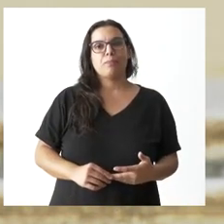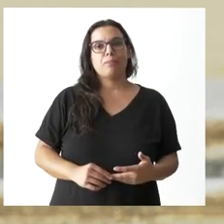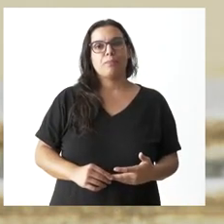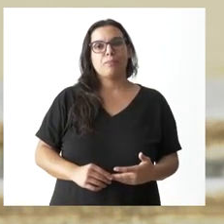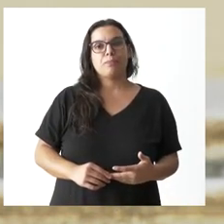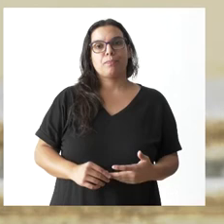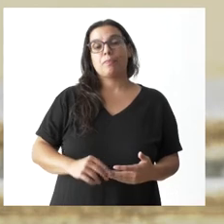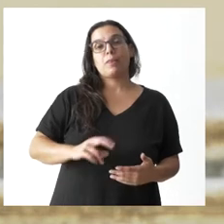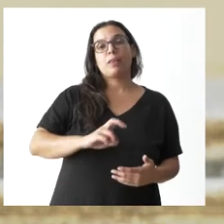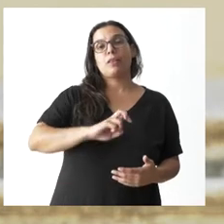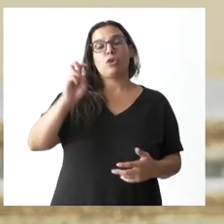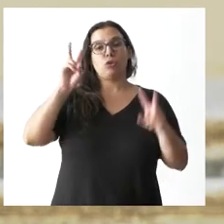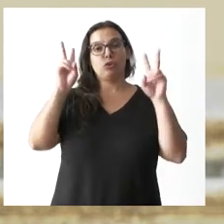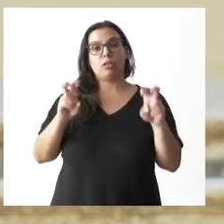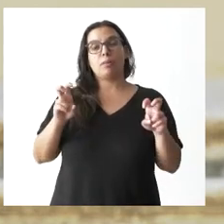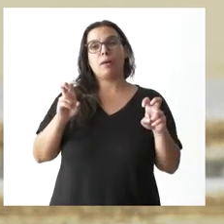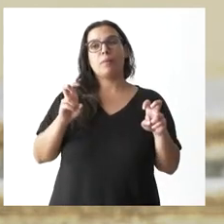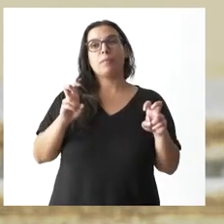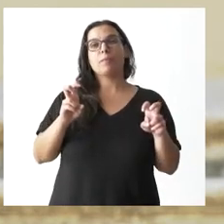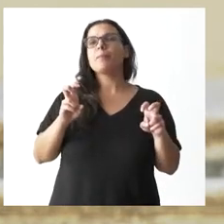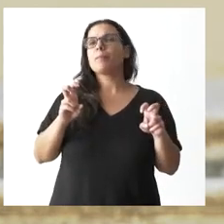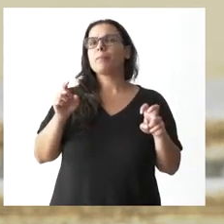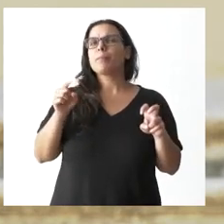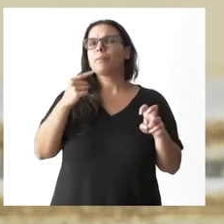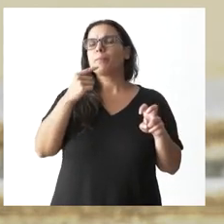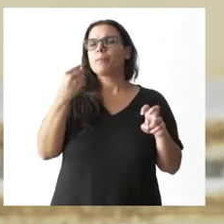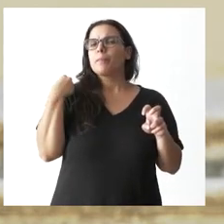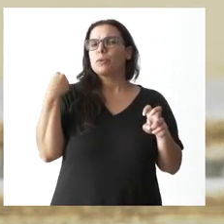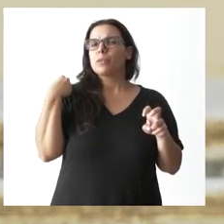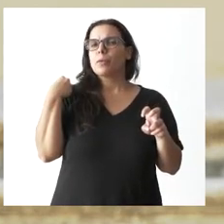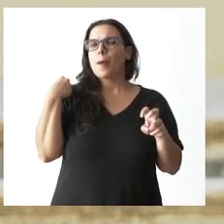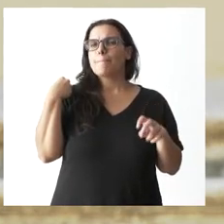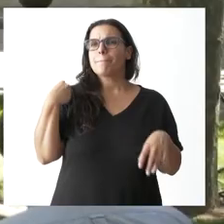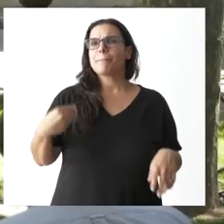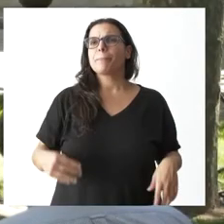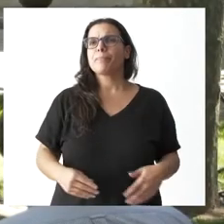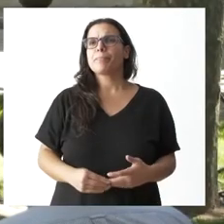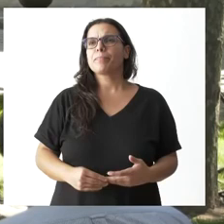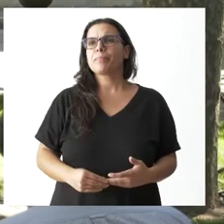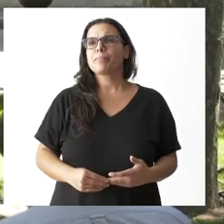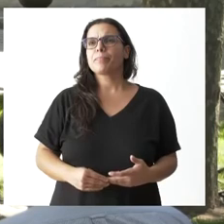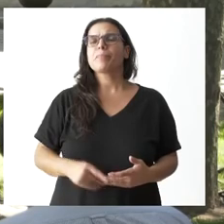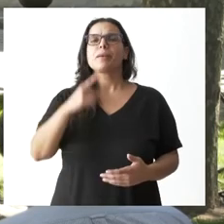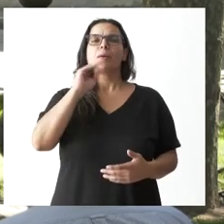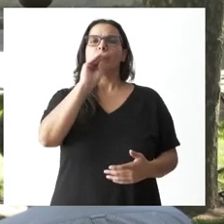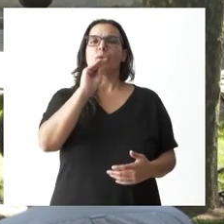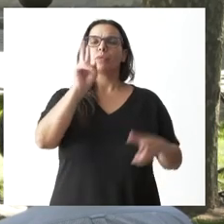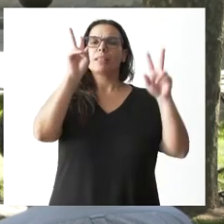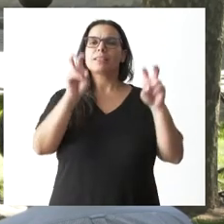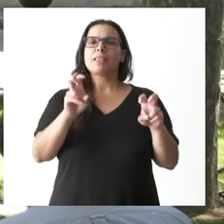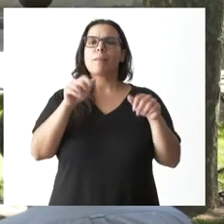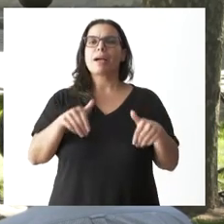en última cuestión era la de porque había preguntado por el